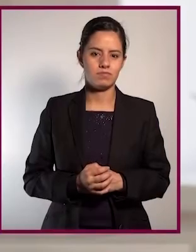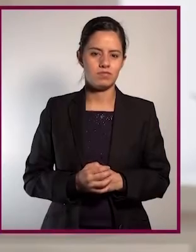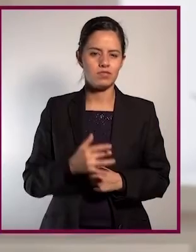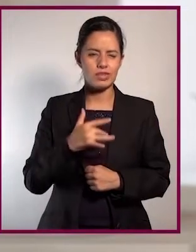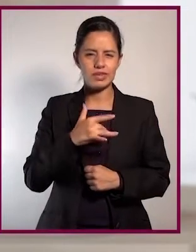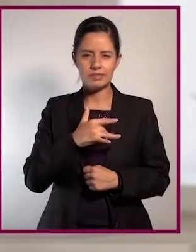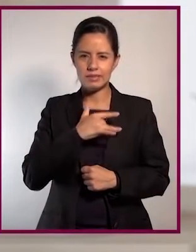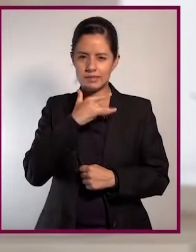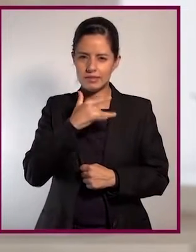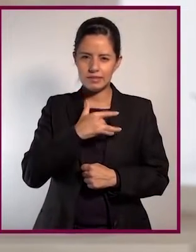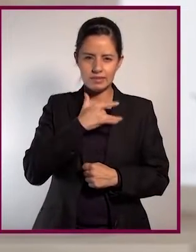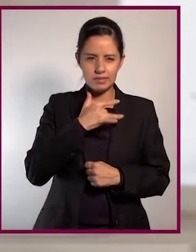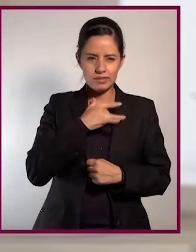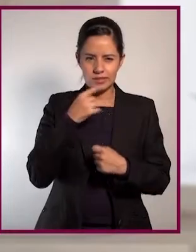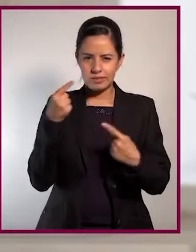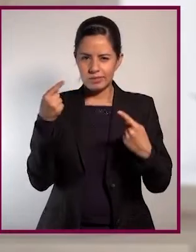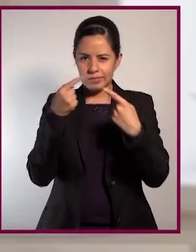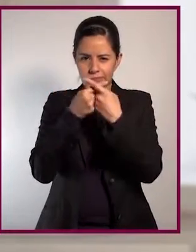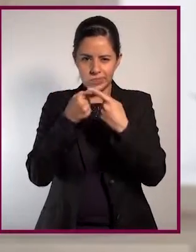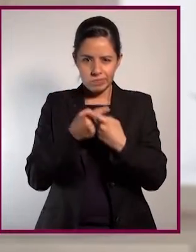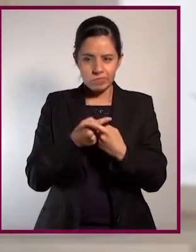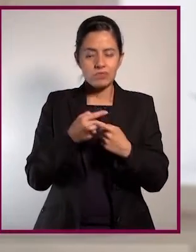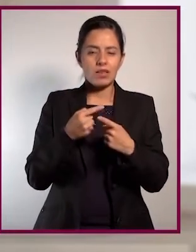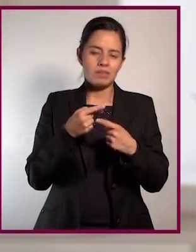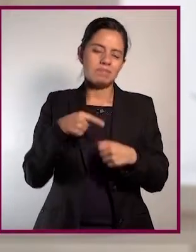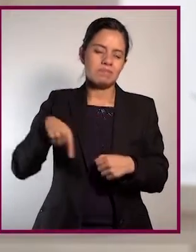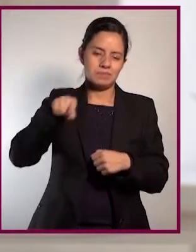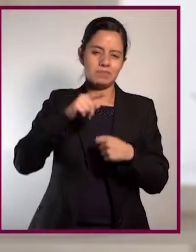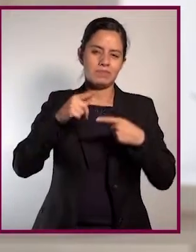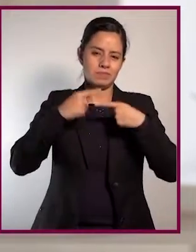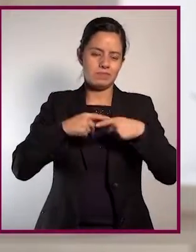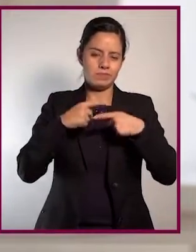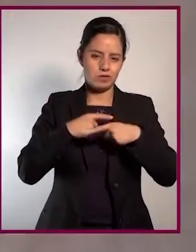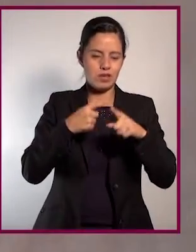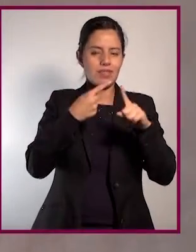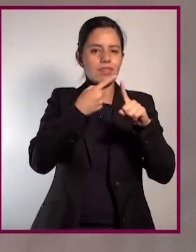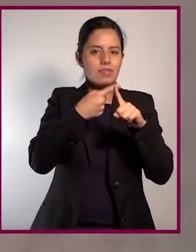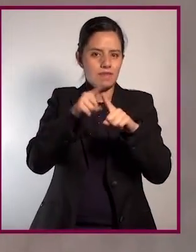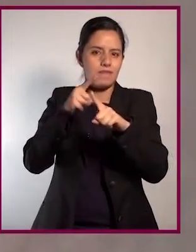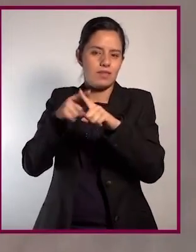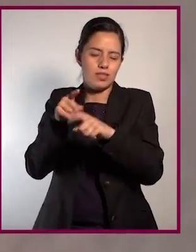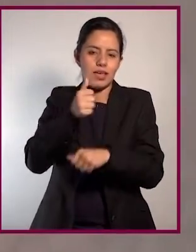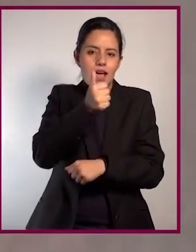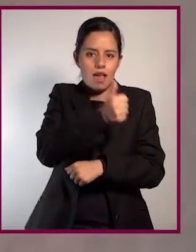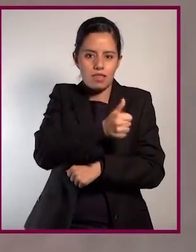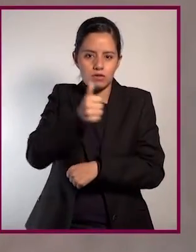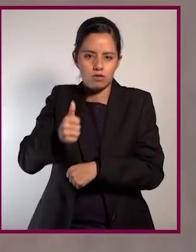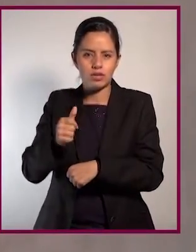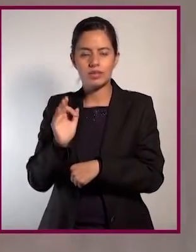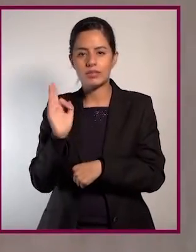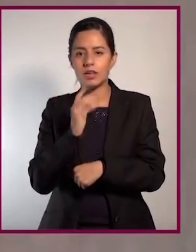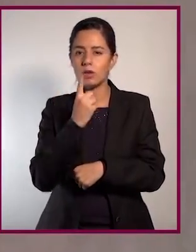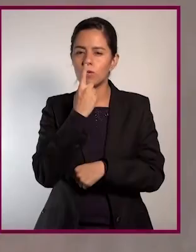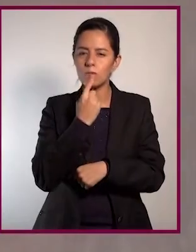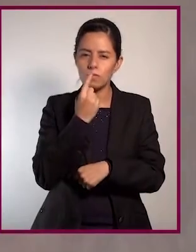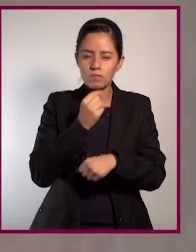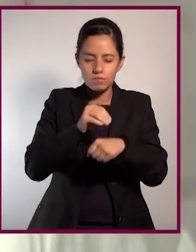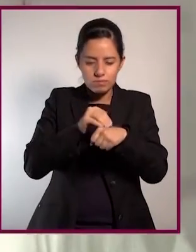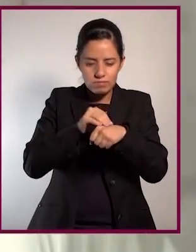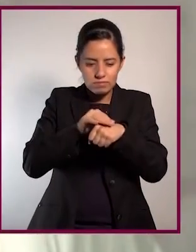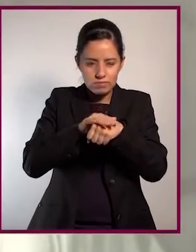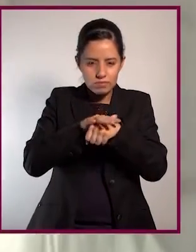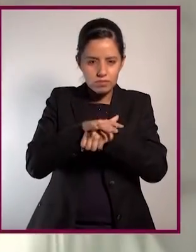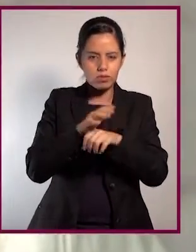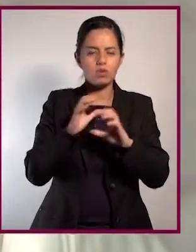Las reacciones alérgicas varían de persona a persona. Puede haber desde un leve enrojecimiento de la piel